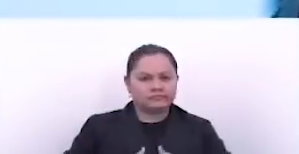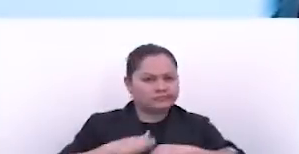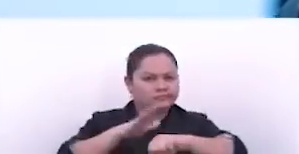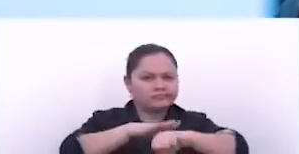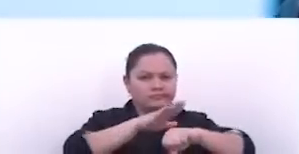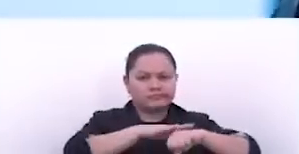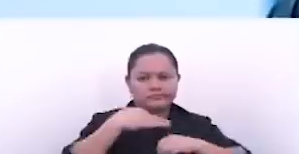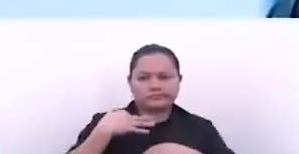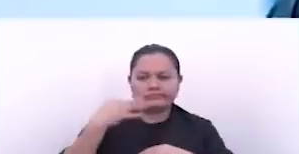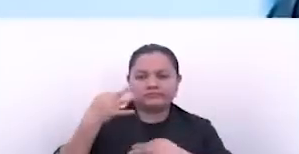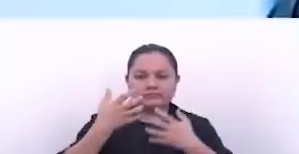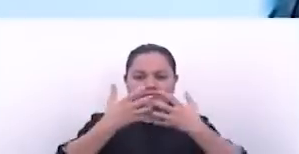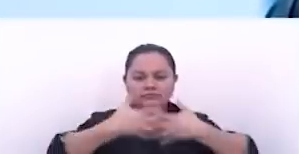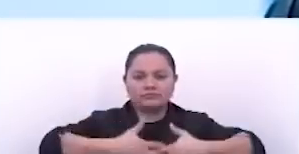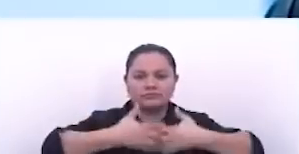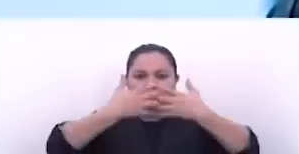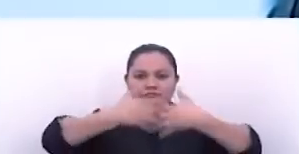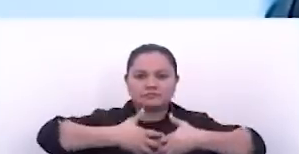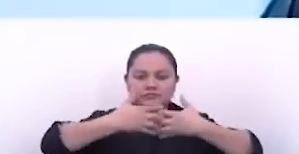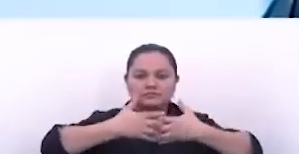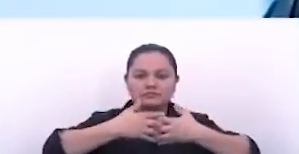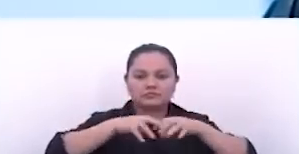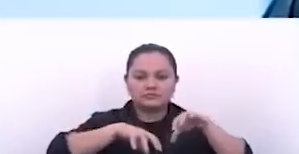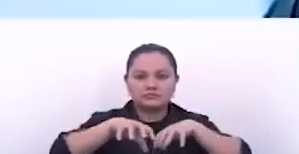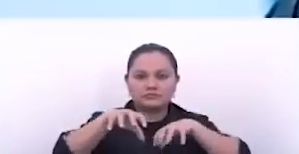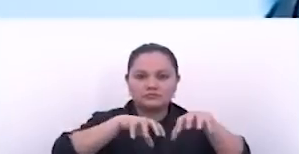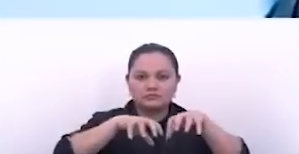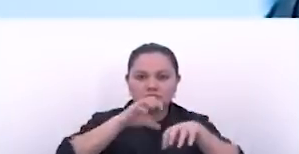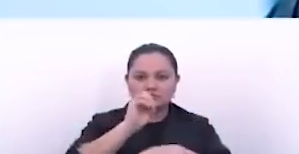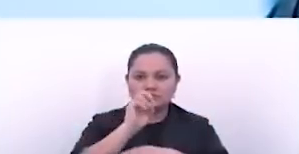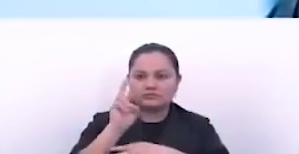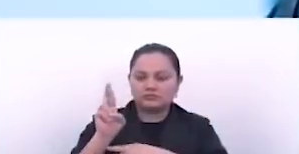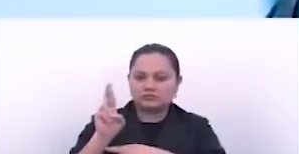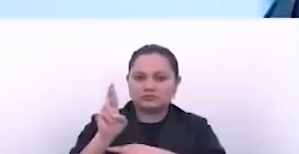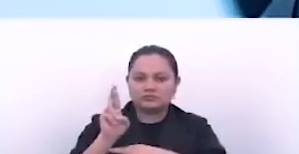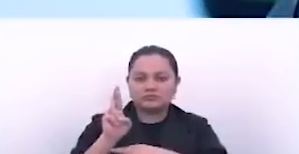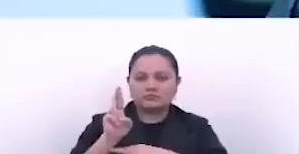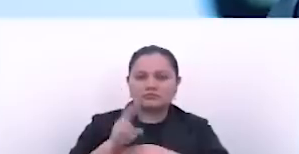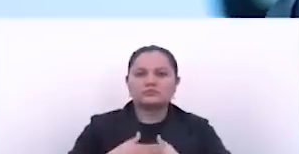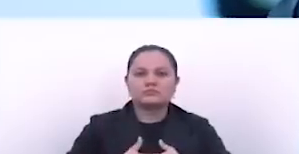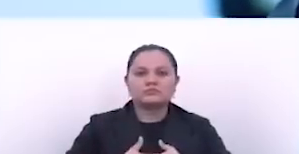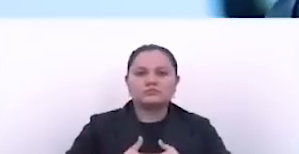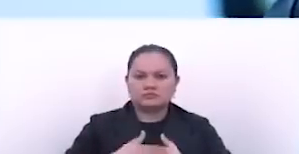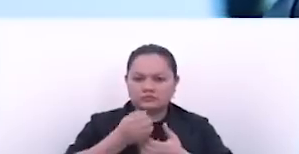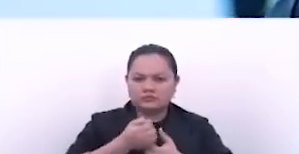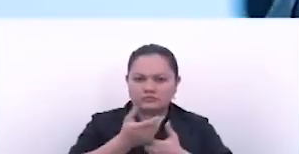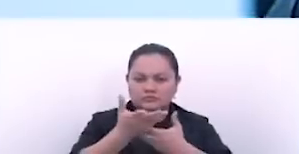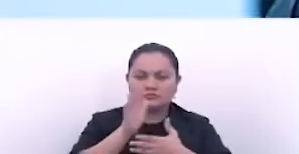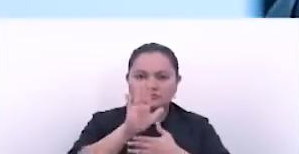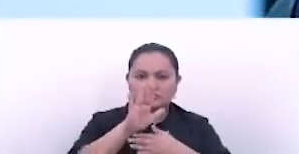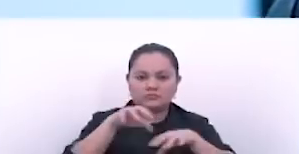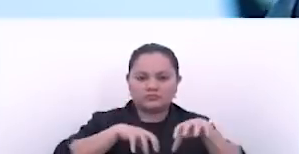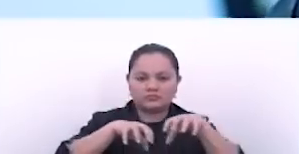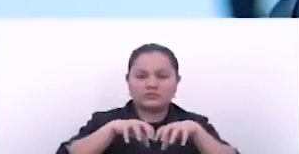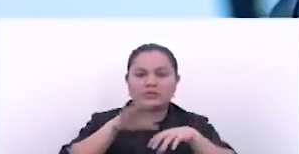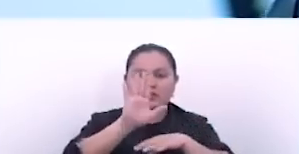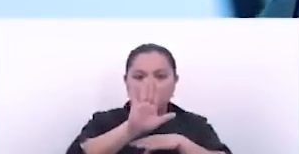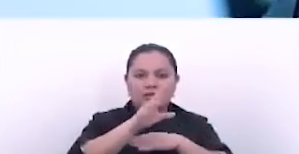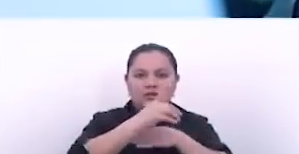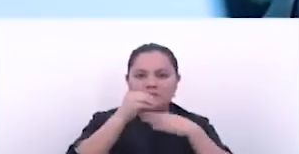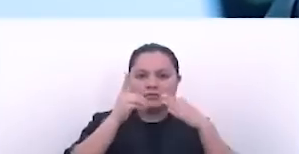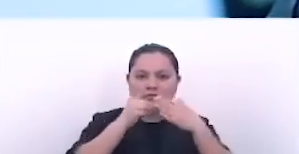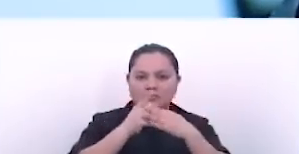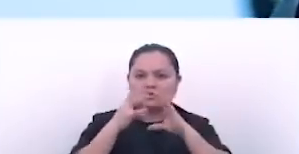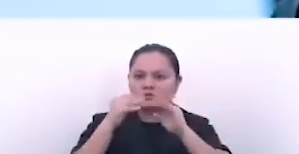a los productores de los departamentos de Oriente que hablen con sus diputados en los territorios